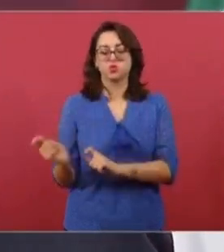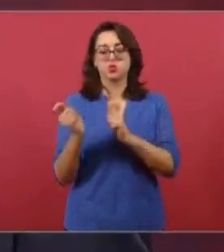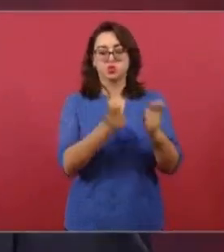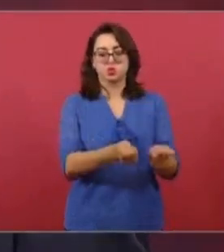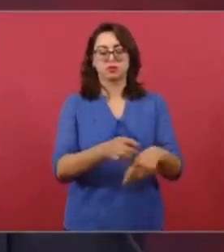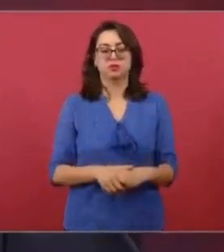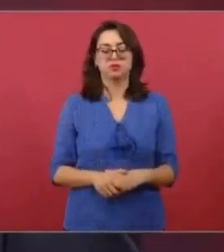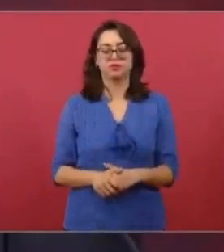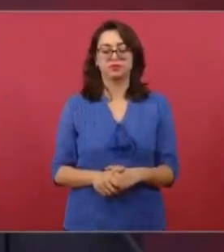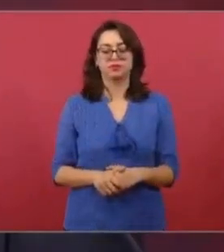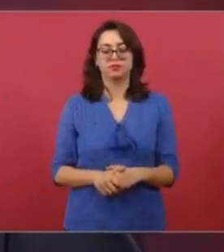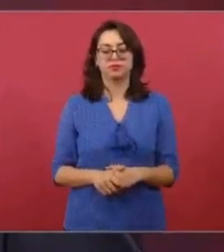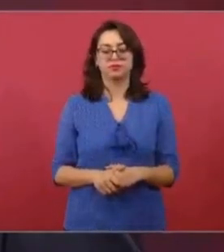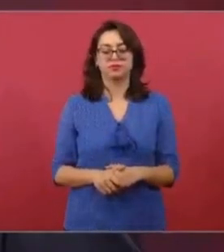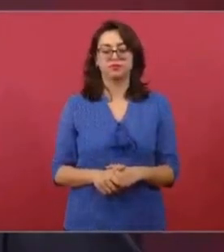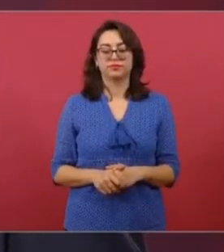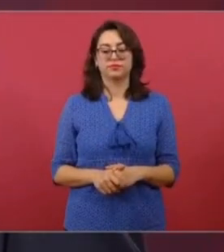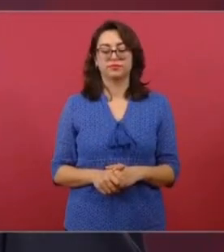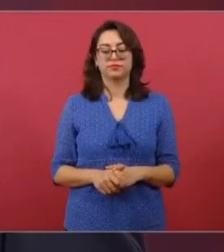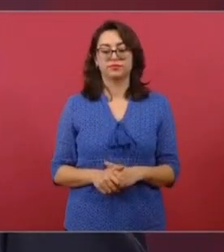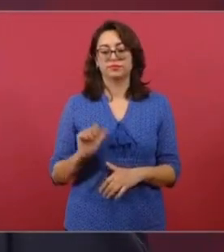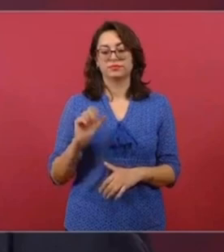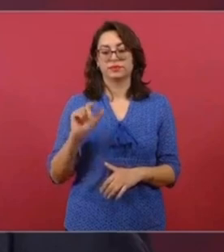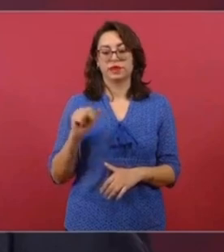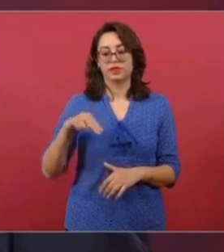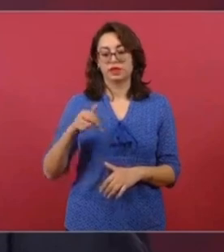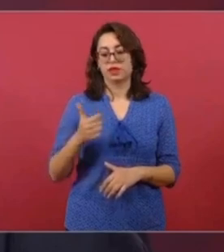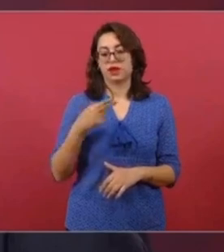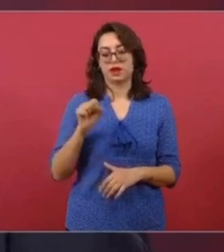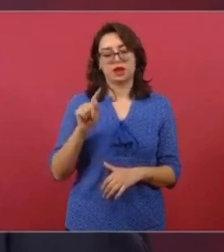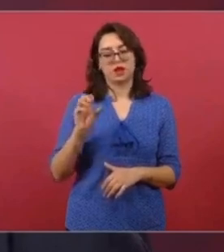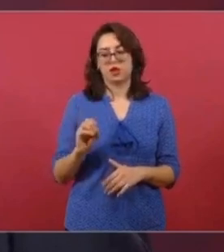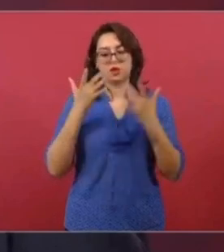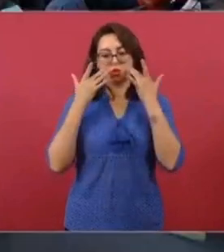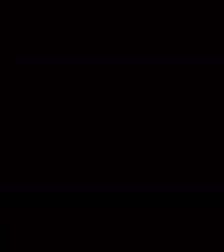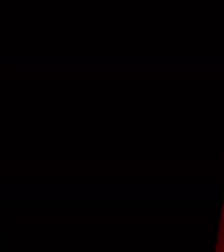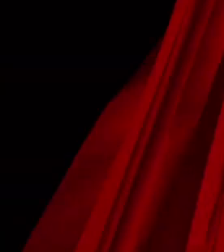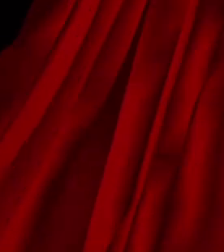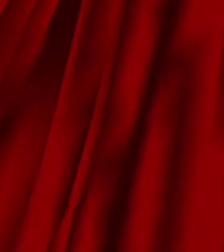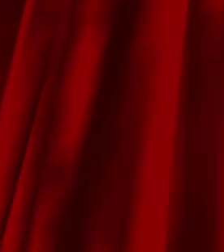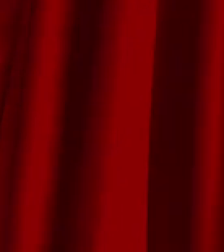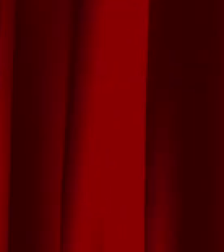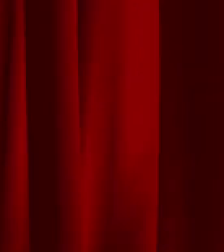secretaria de Gobernación en sustitución de Adán López Hernández.